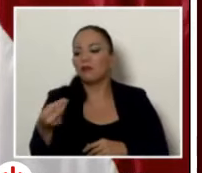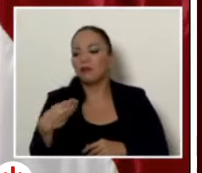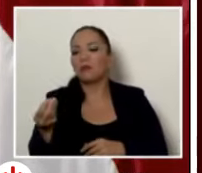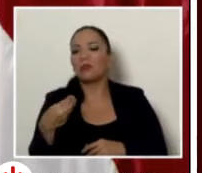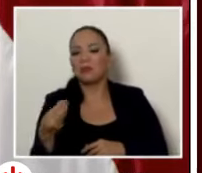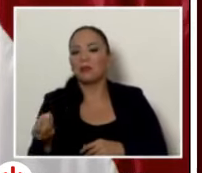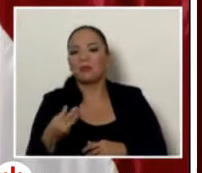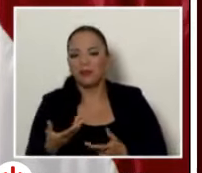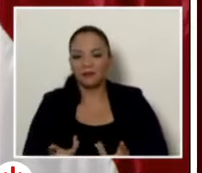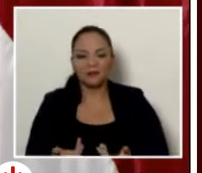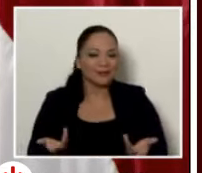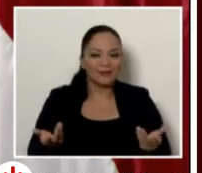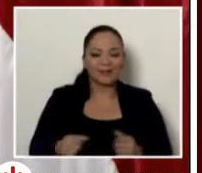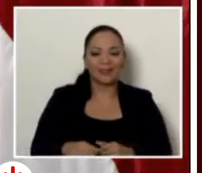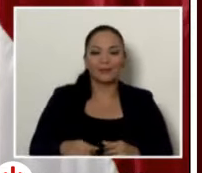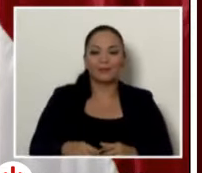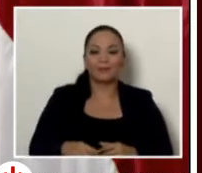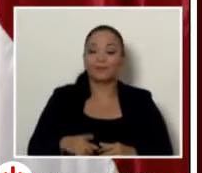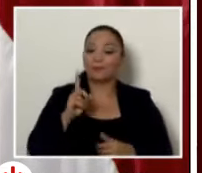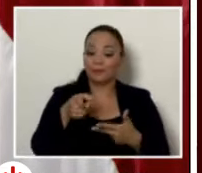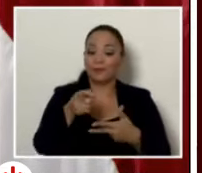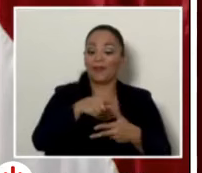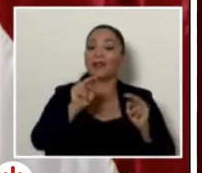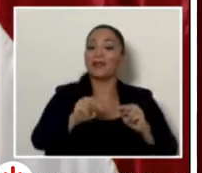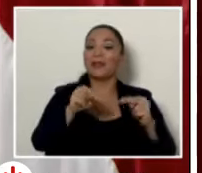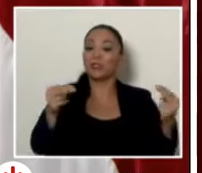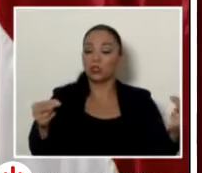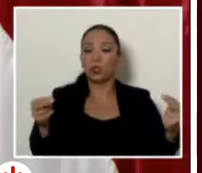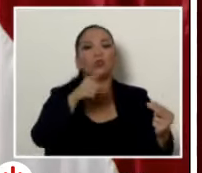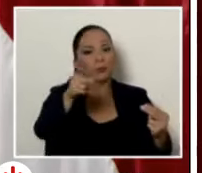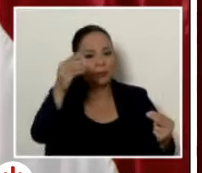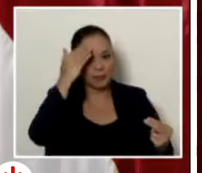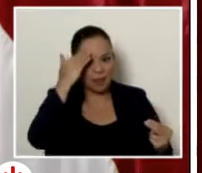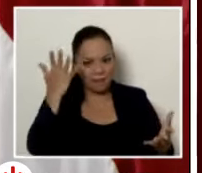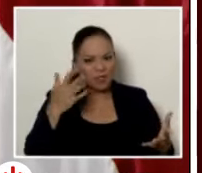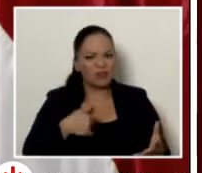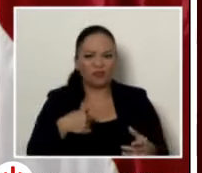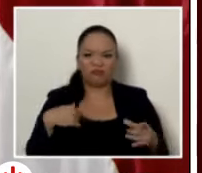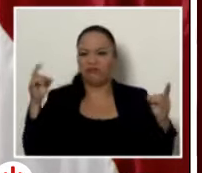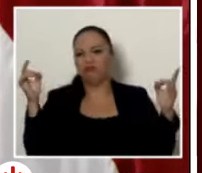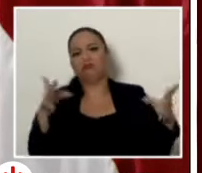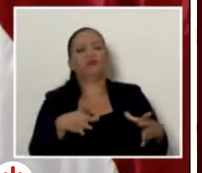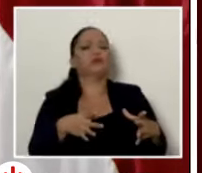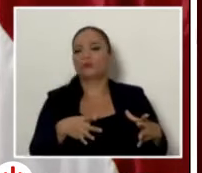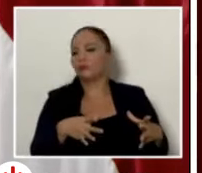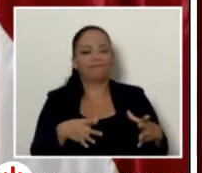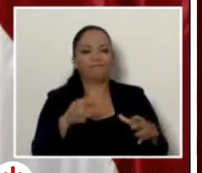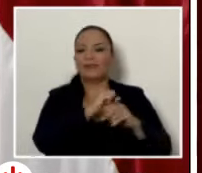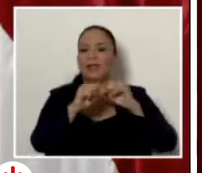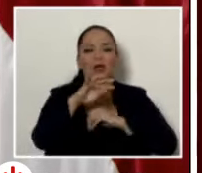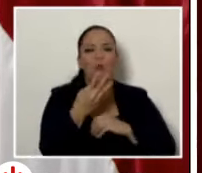y en el caso de la nación usted sabe el repudio que yo he expresado por el fallo de la sala